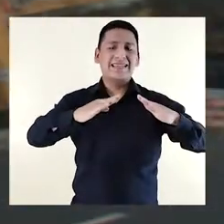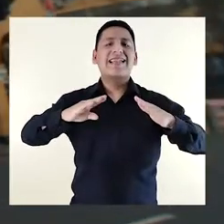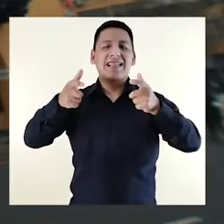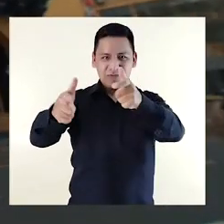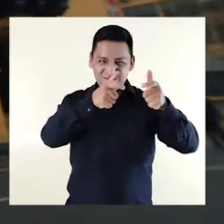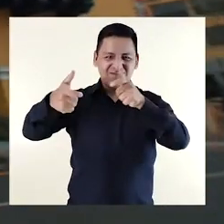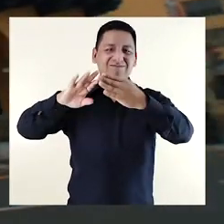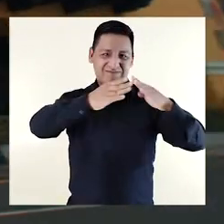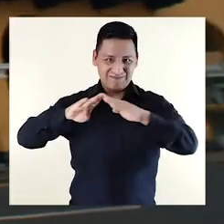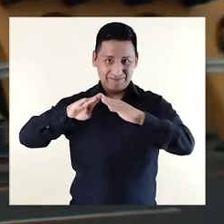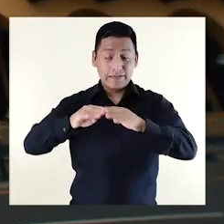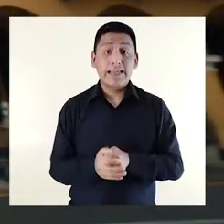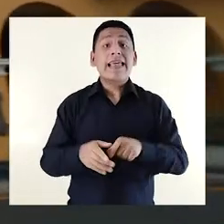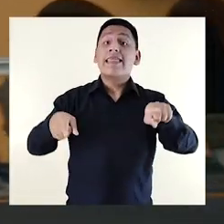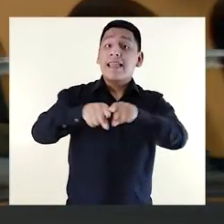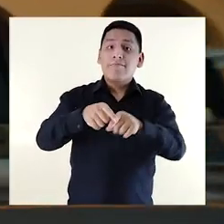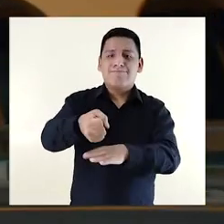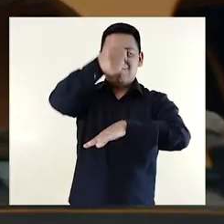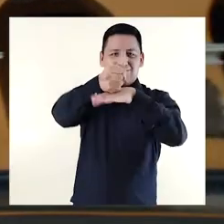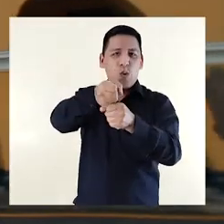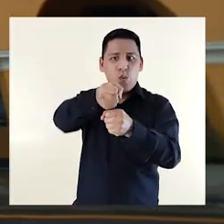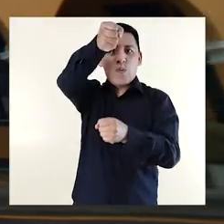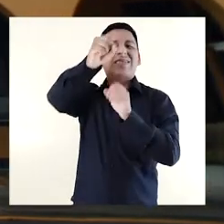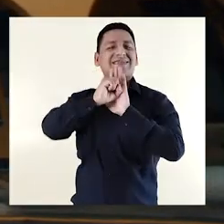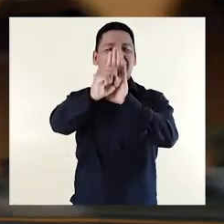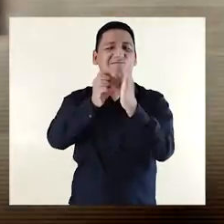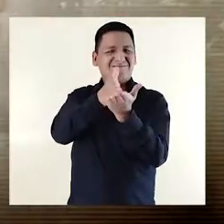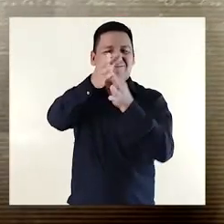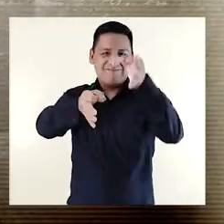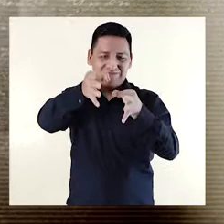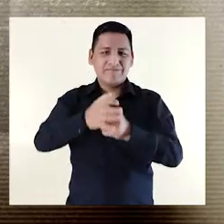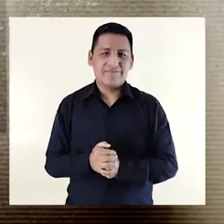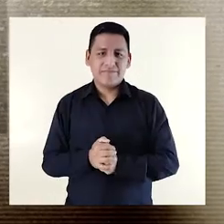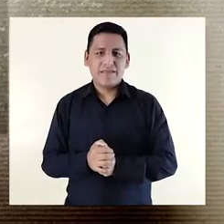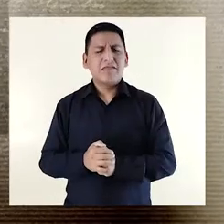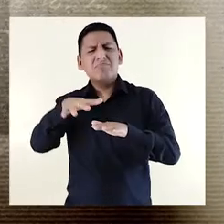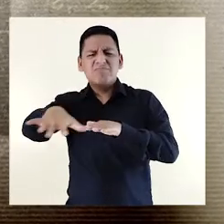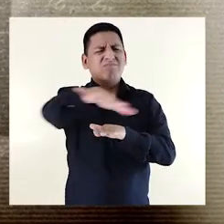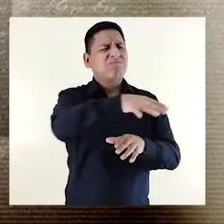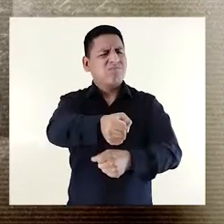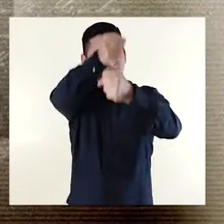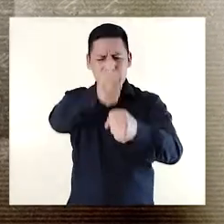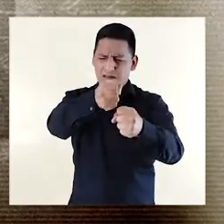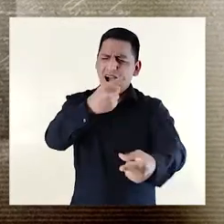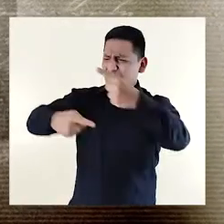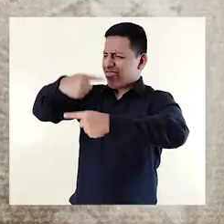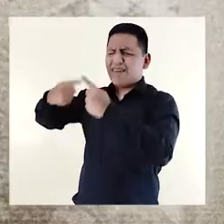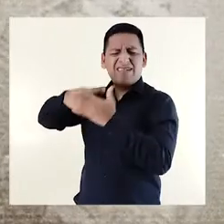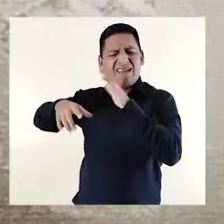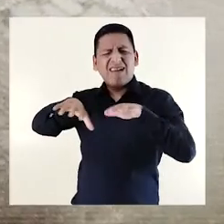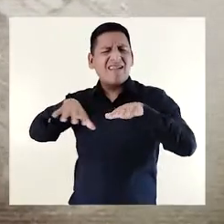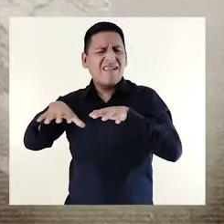sede del gobierno civil. También se colocó la picota como símbolo de la justicia. Muchos se habían discutido sobre lo que había antes